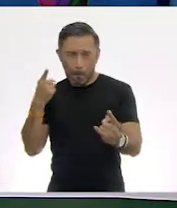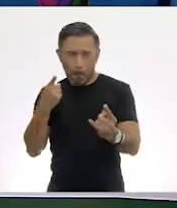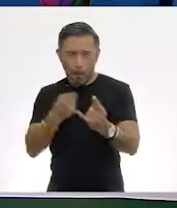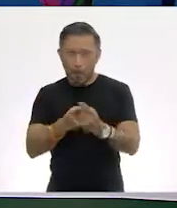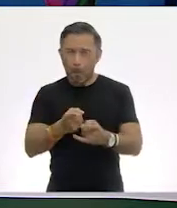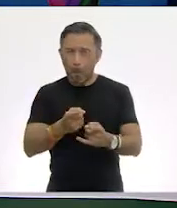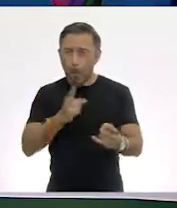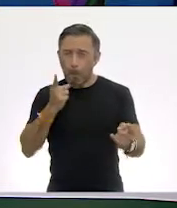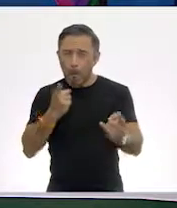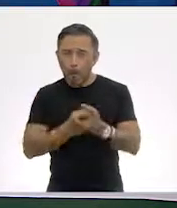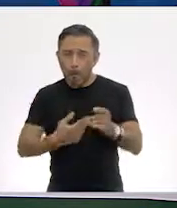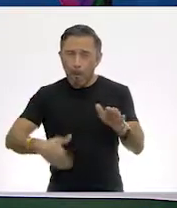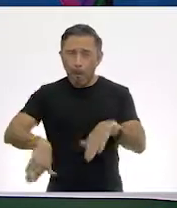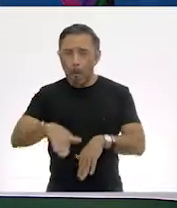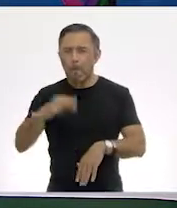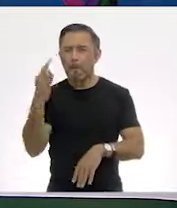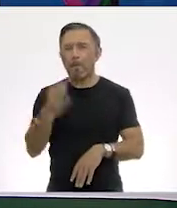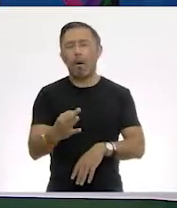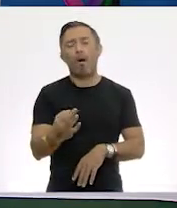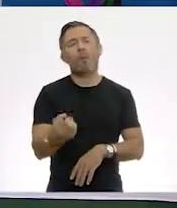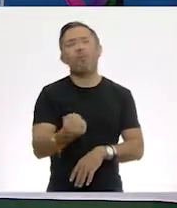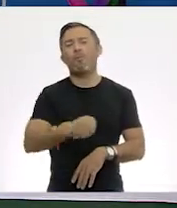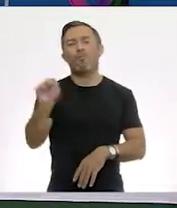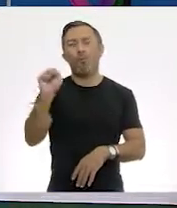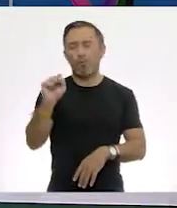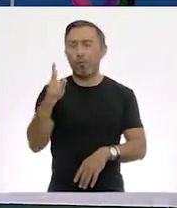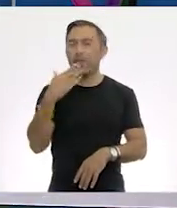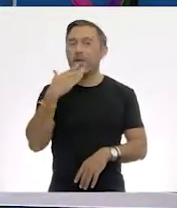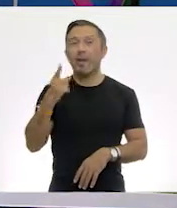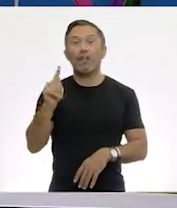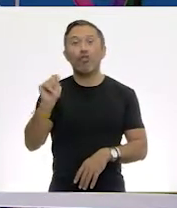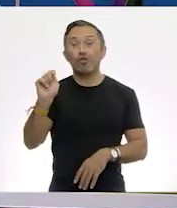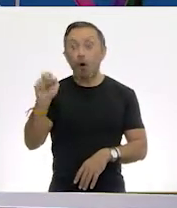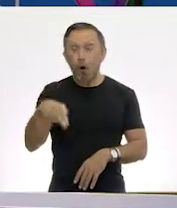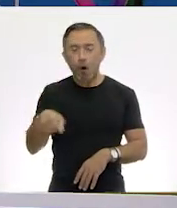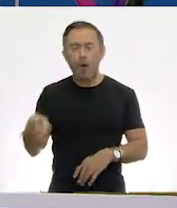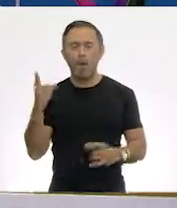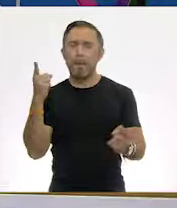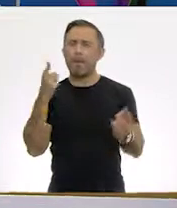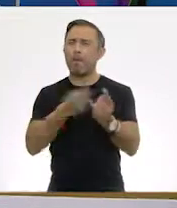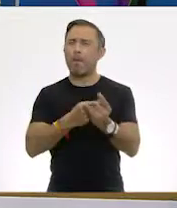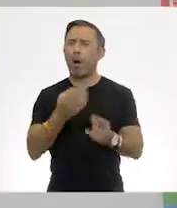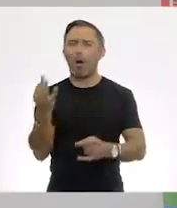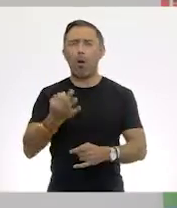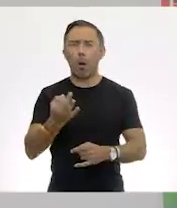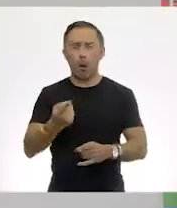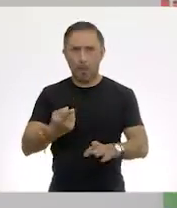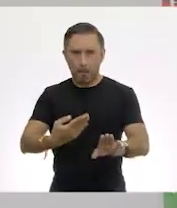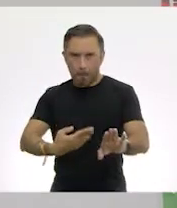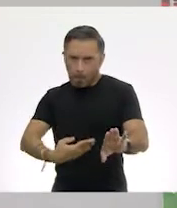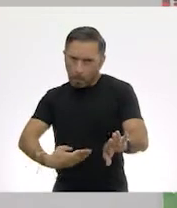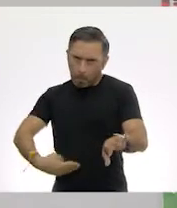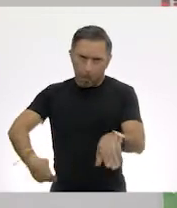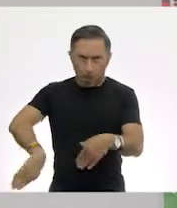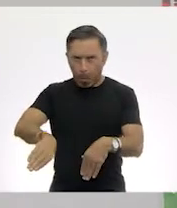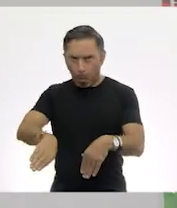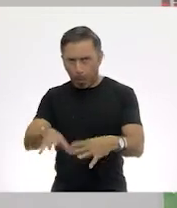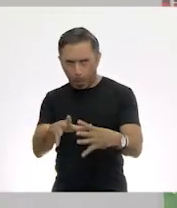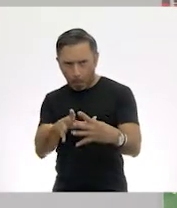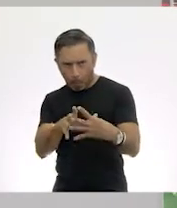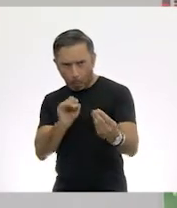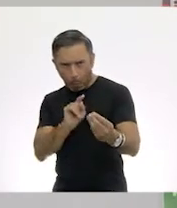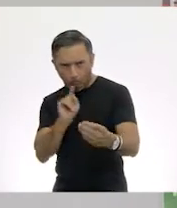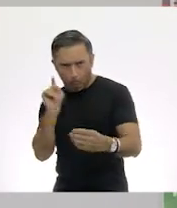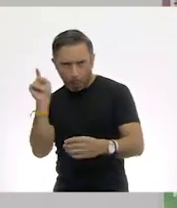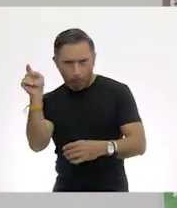Es un gol más que anotas, Casi con efecto. ¡Ay! Ok.